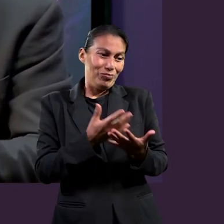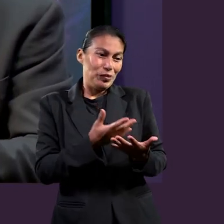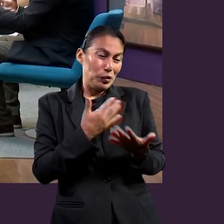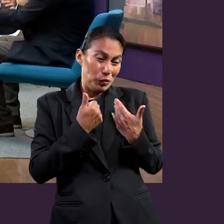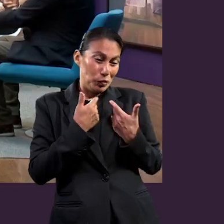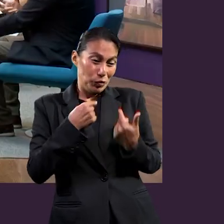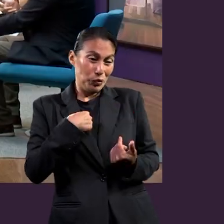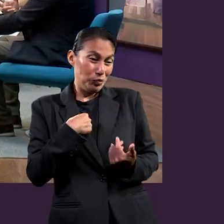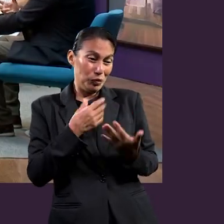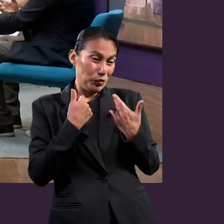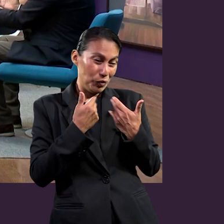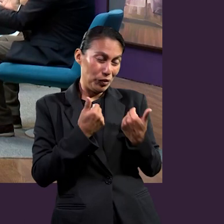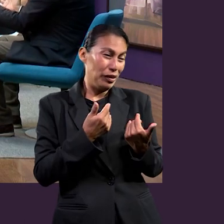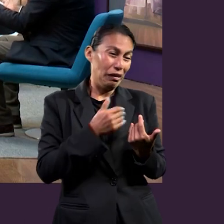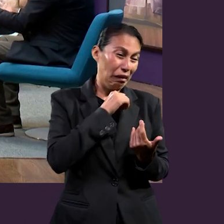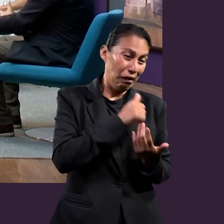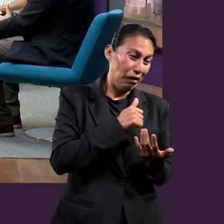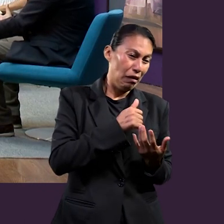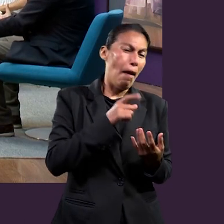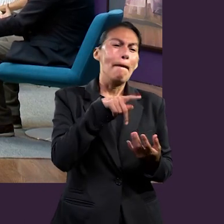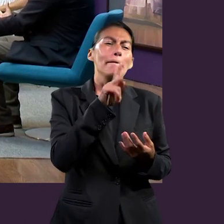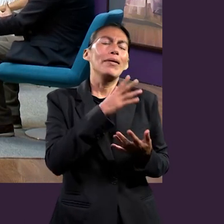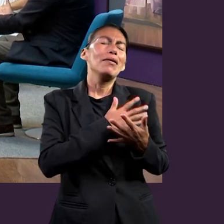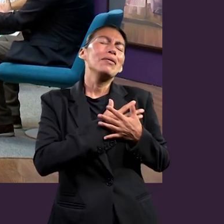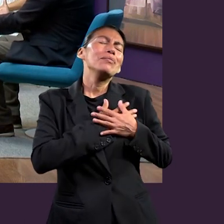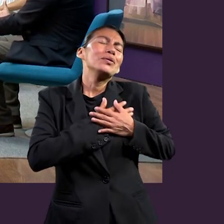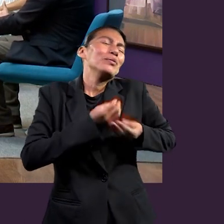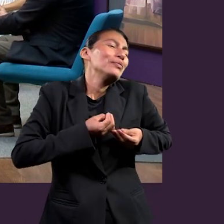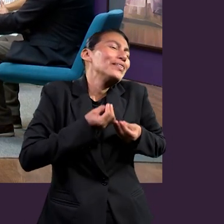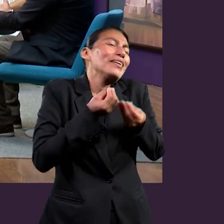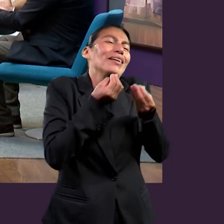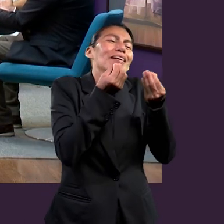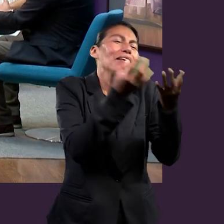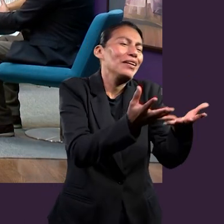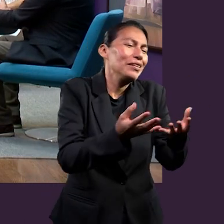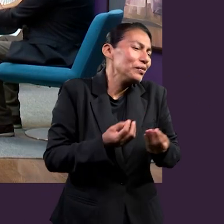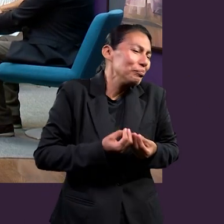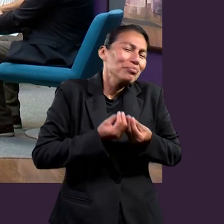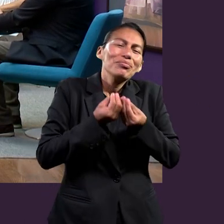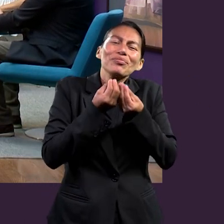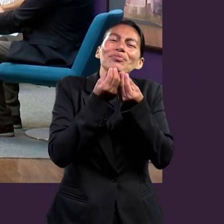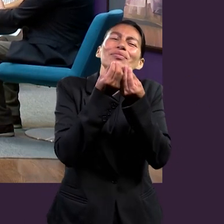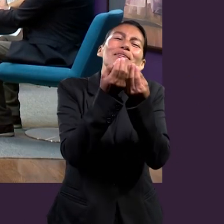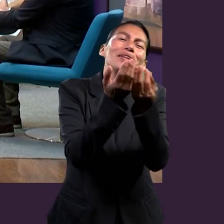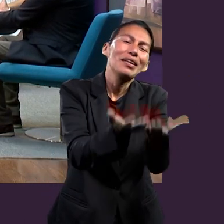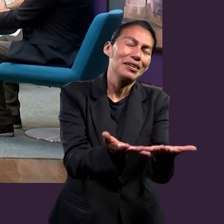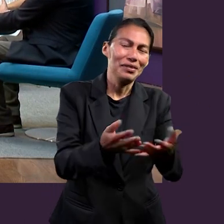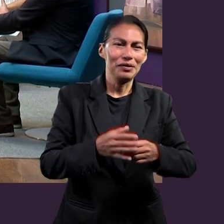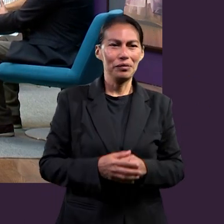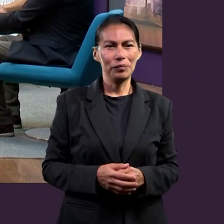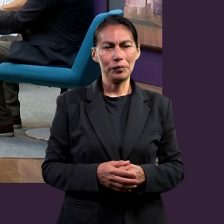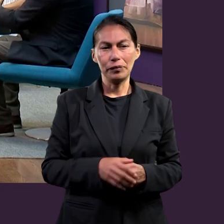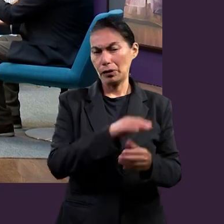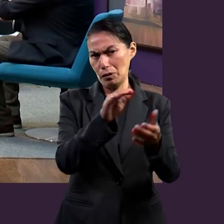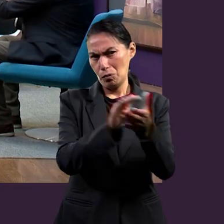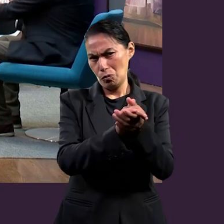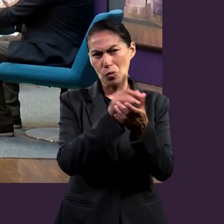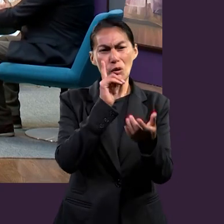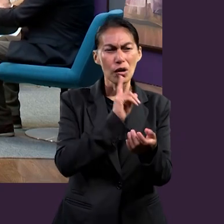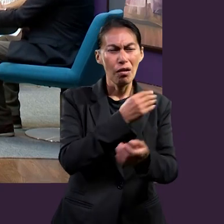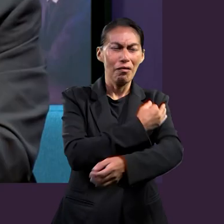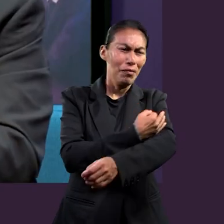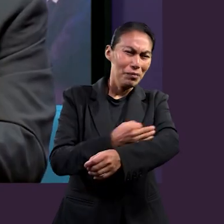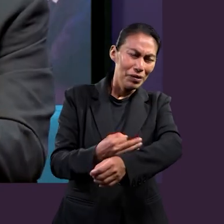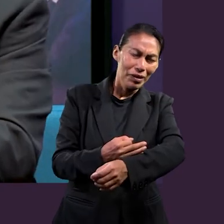Privando de algo. Privando de algo solo por el amor que tienes hacia lo mejor, ya sea la